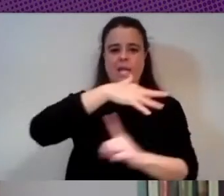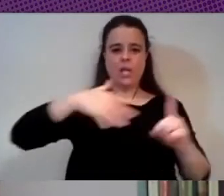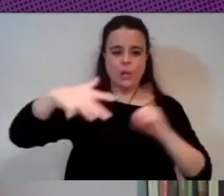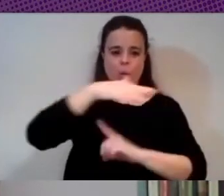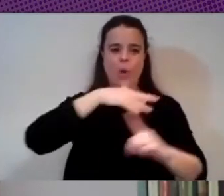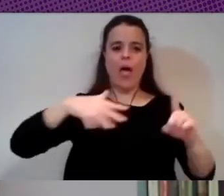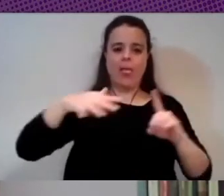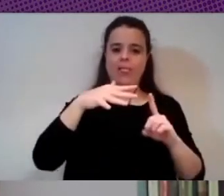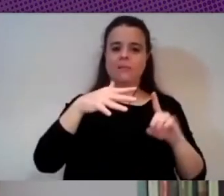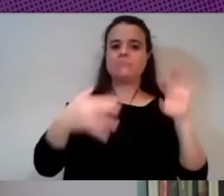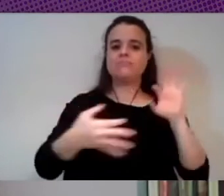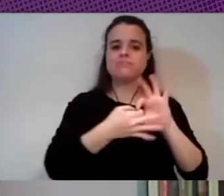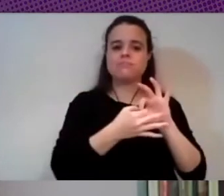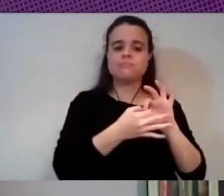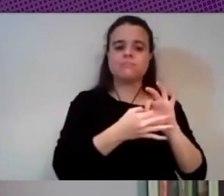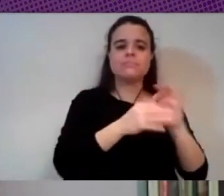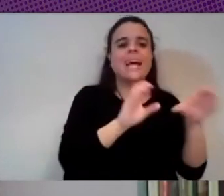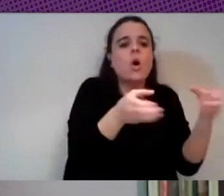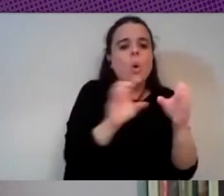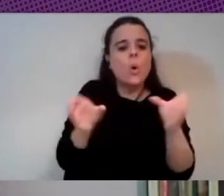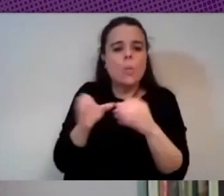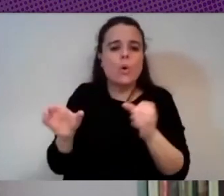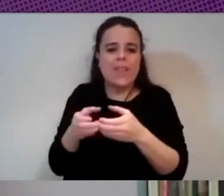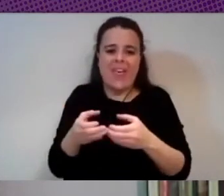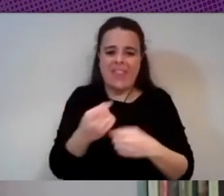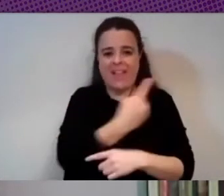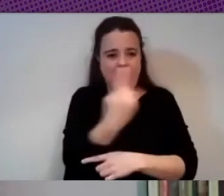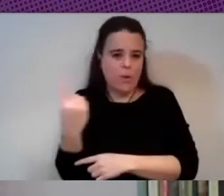comunidad en el contexto latinoamericano contemporáneo